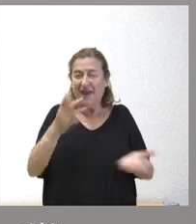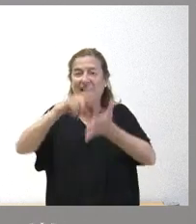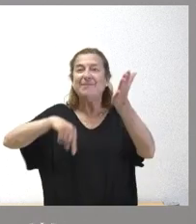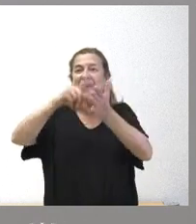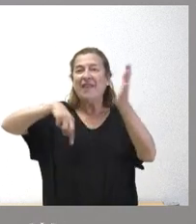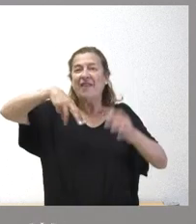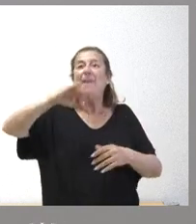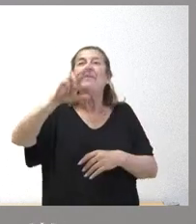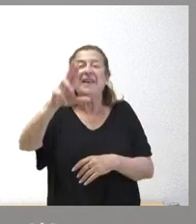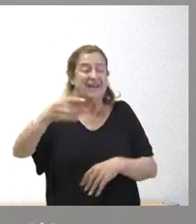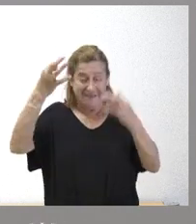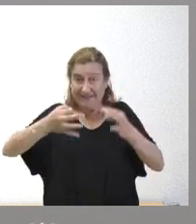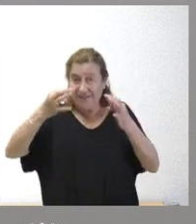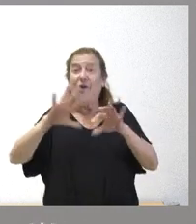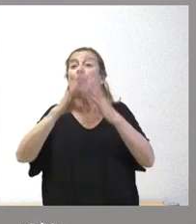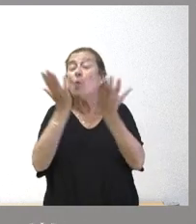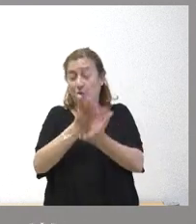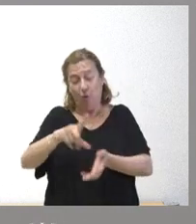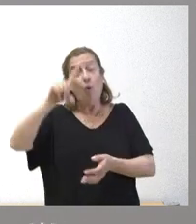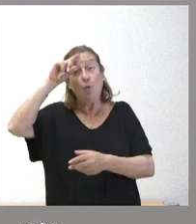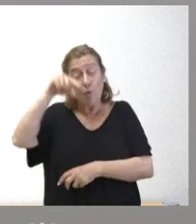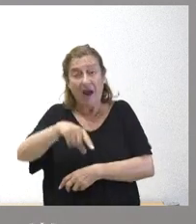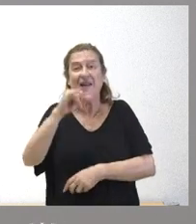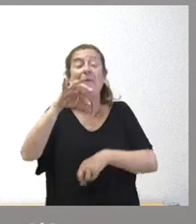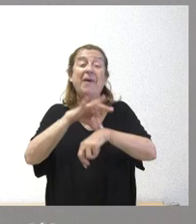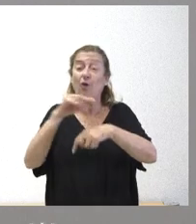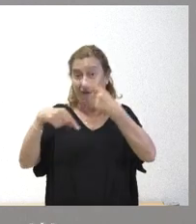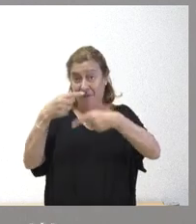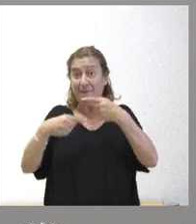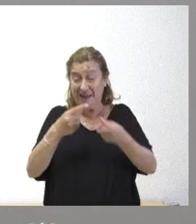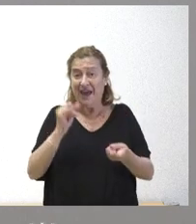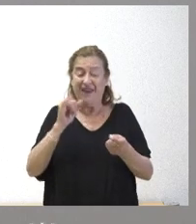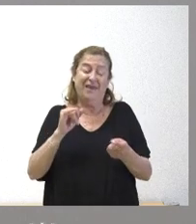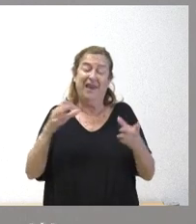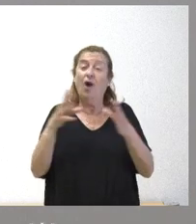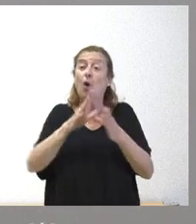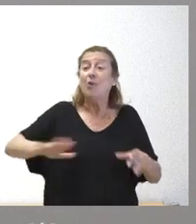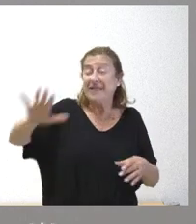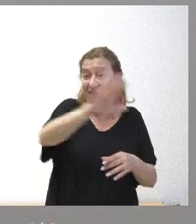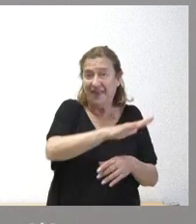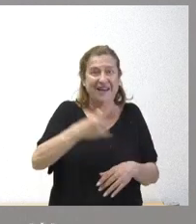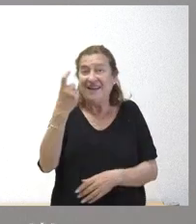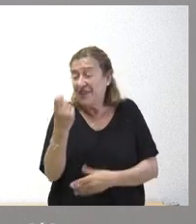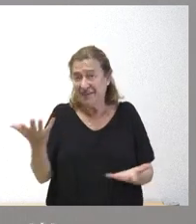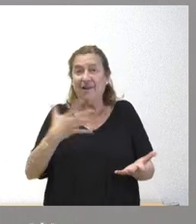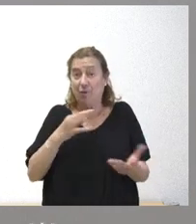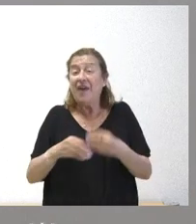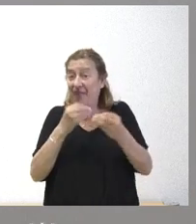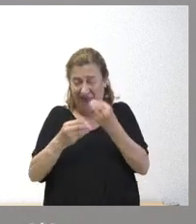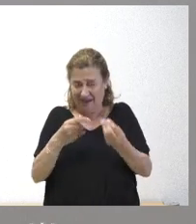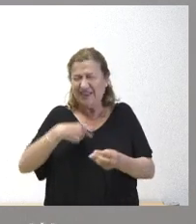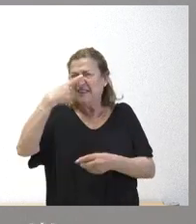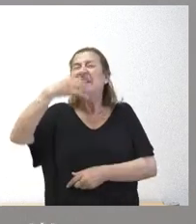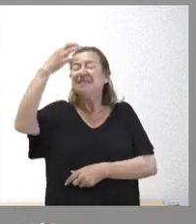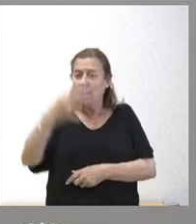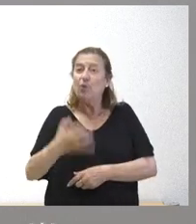MIR como les digo fundamentalmente en el mundo rural y fundamentalmente médicos de familia y comunitaria que son tan necesarias y que podrían hacerlo y estoy convencido que